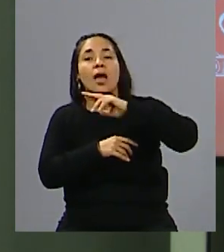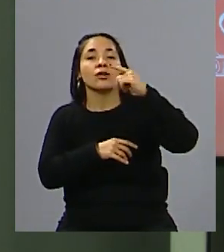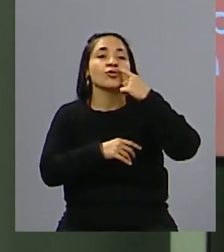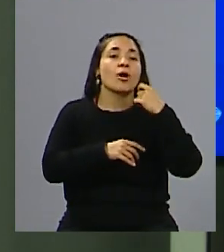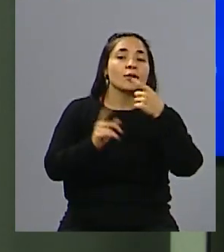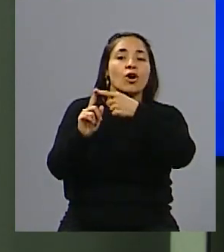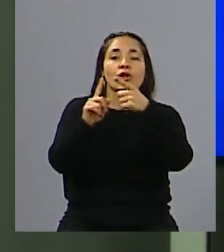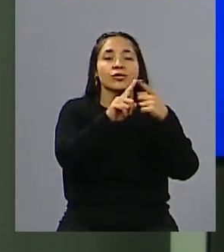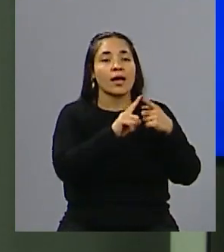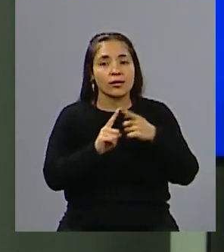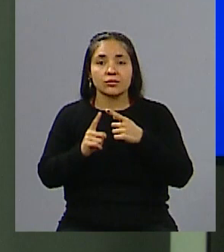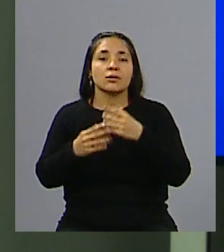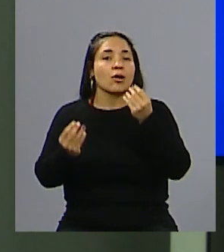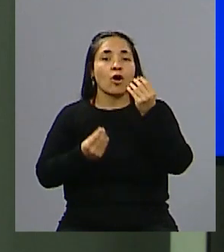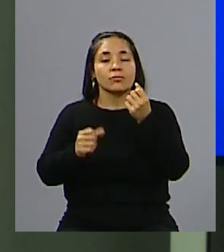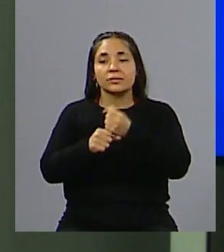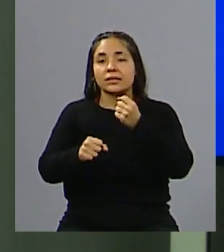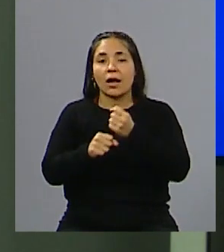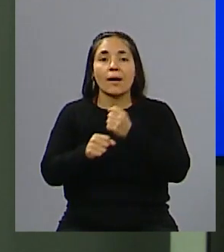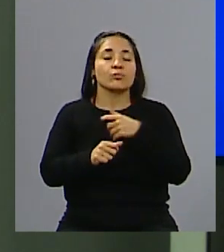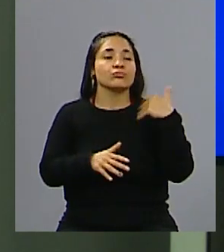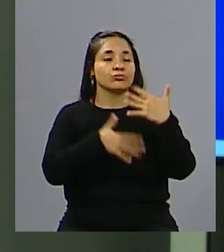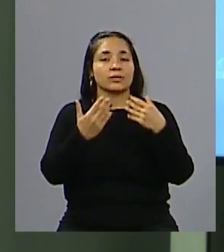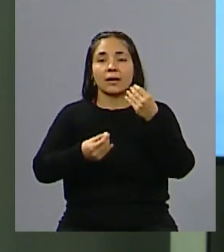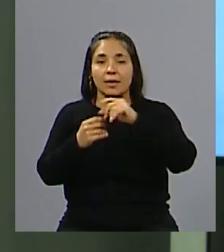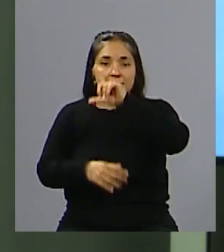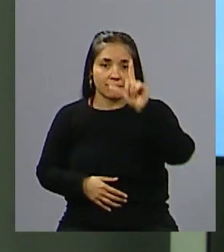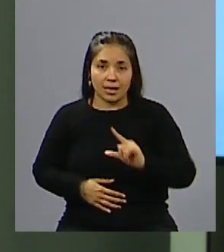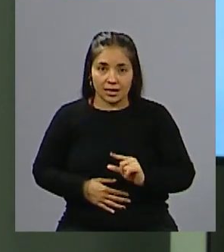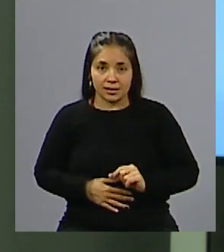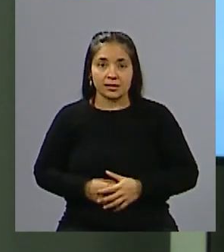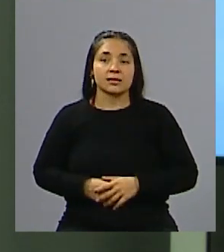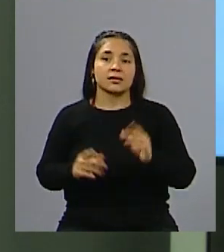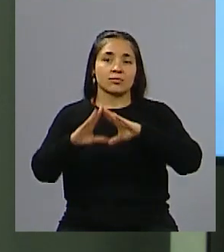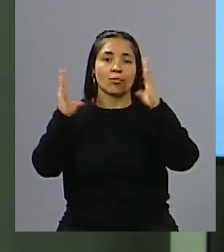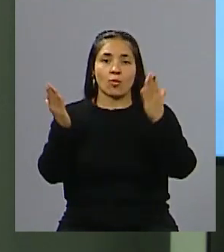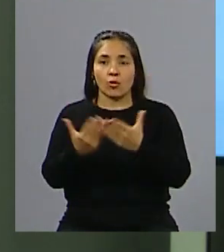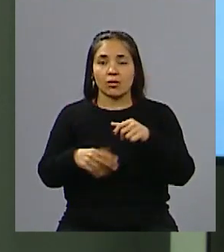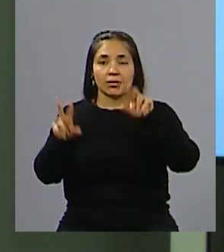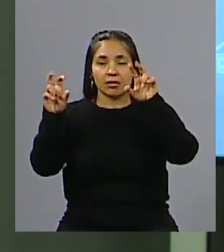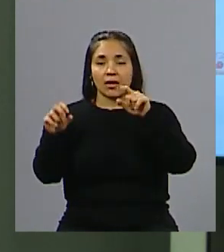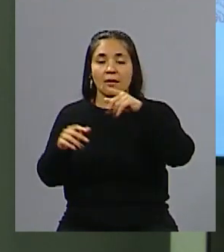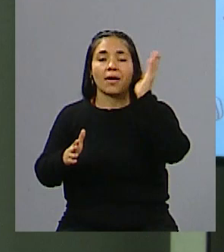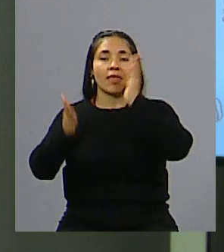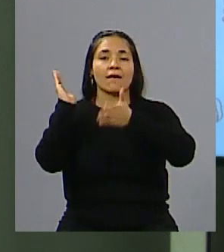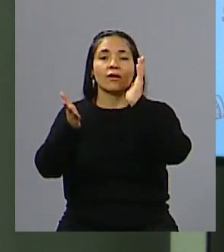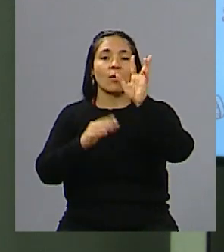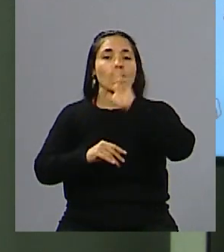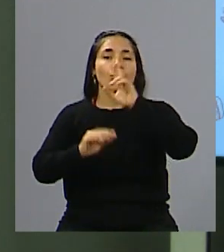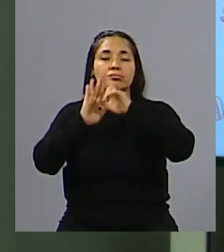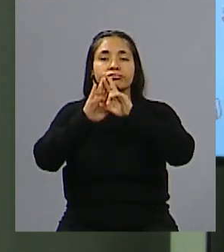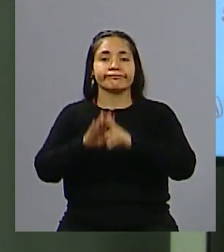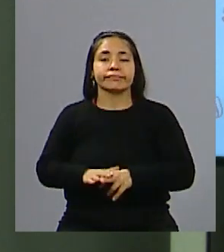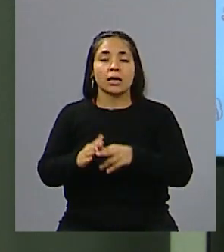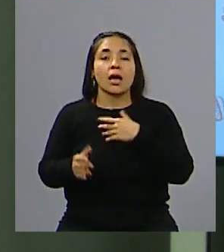haciendo teniendo en cuenta lo que sucede en el país y en el mundo hablando de la violencia de género? ¿Cómo lo